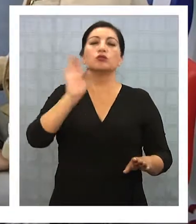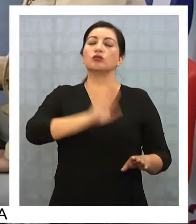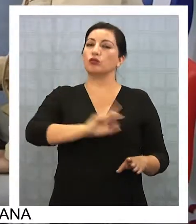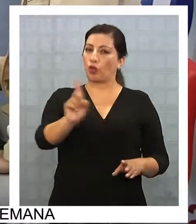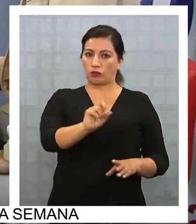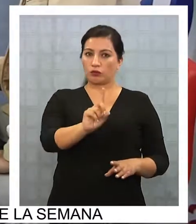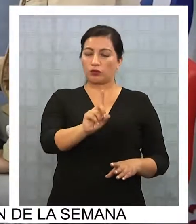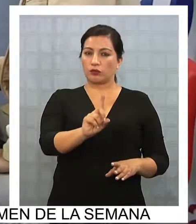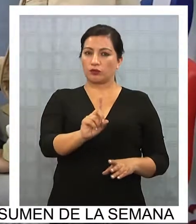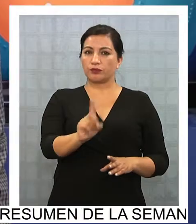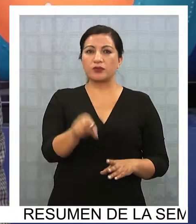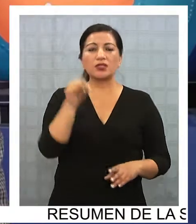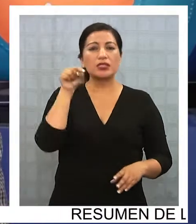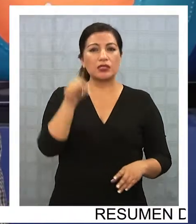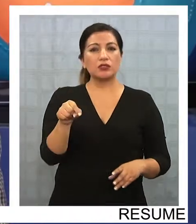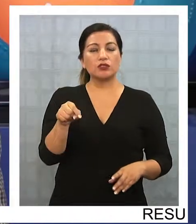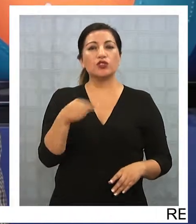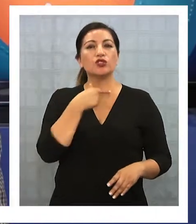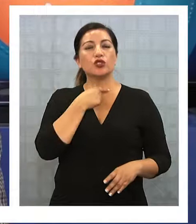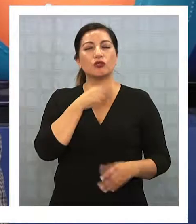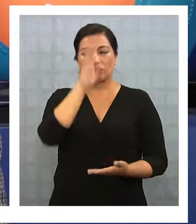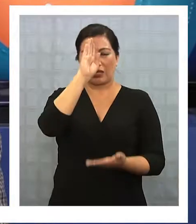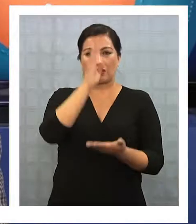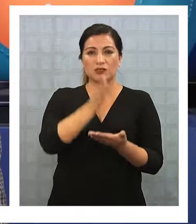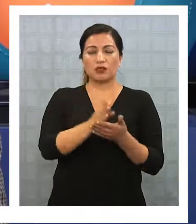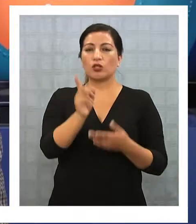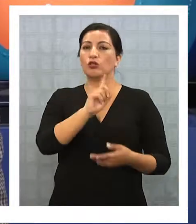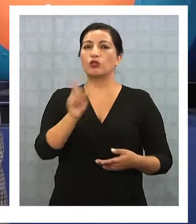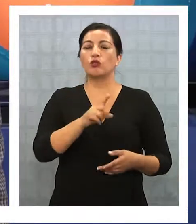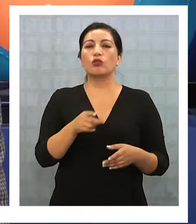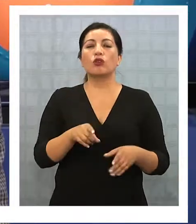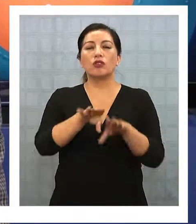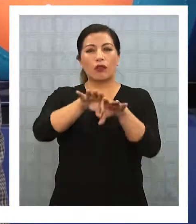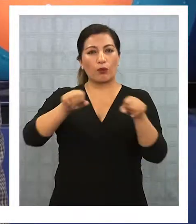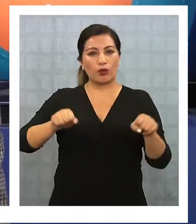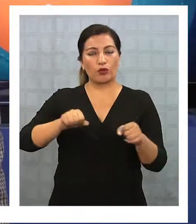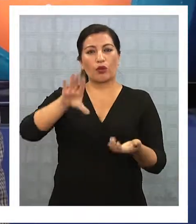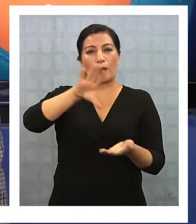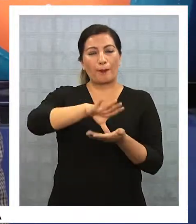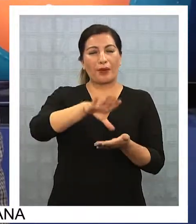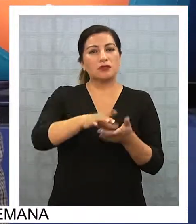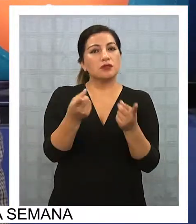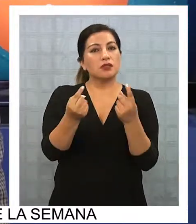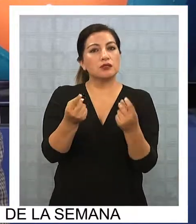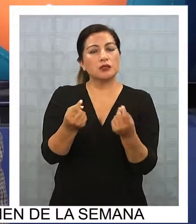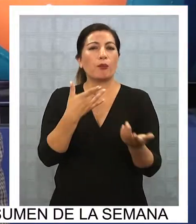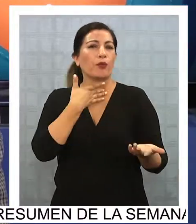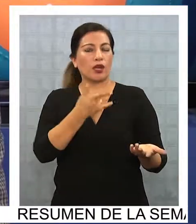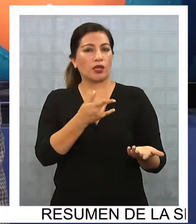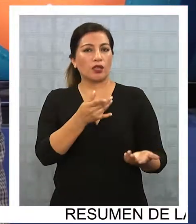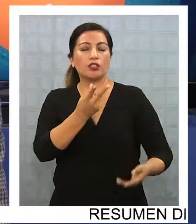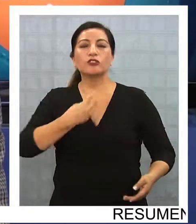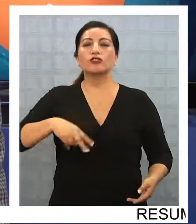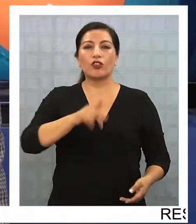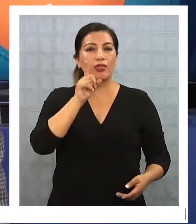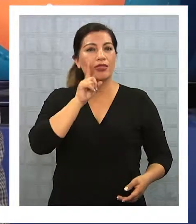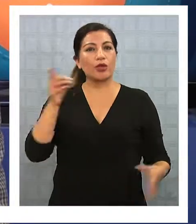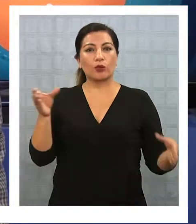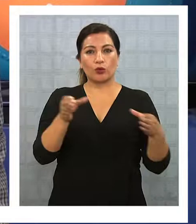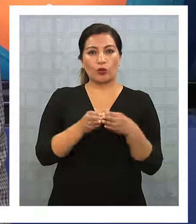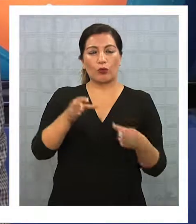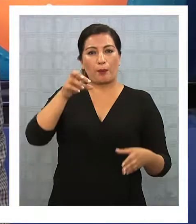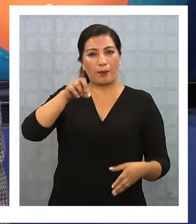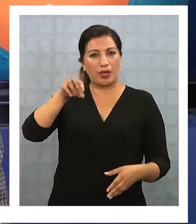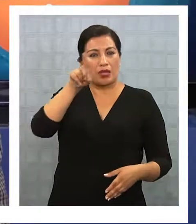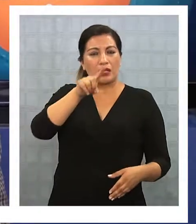Partido Socialista tomó una opción también que creo que no va acorde a lo que el país necesita ¿en qué sentido? tenemos un Partido Socialista